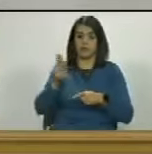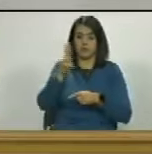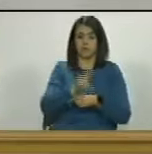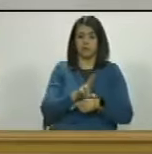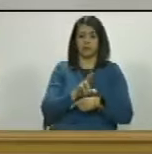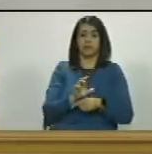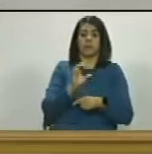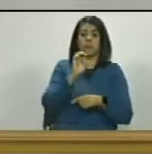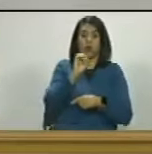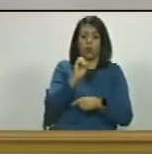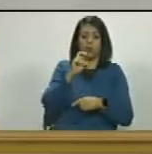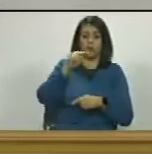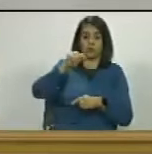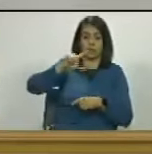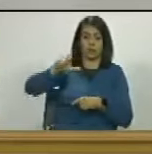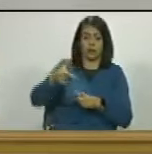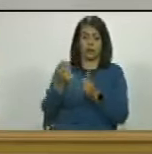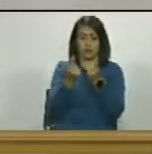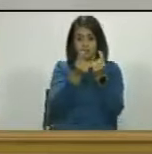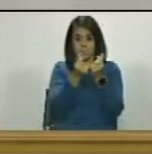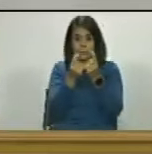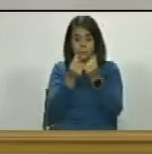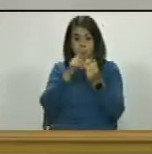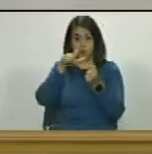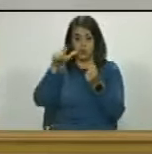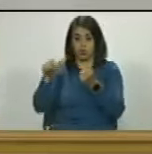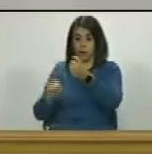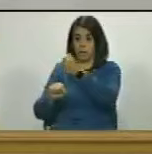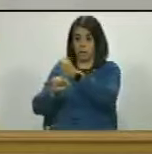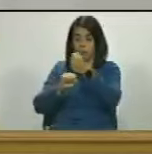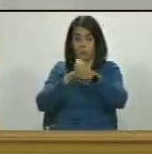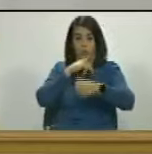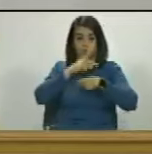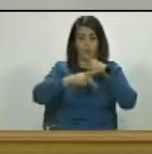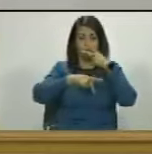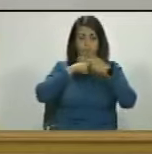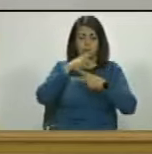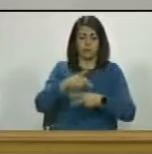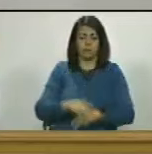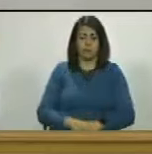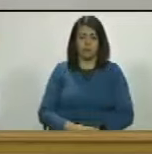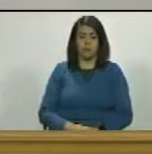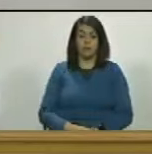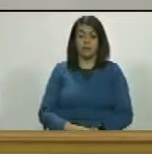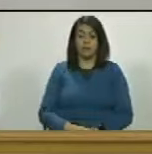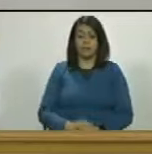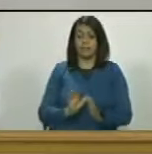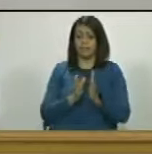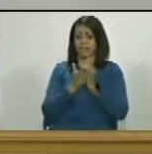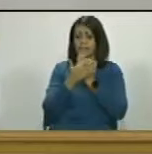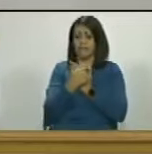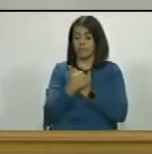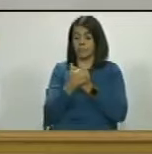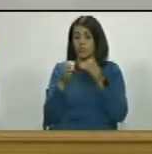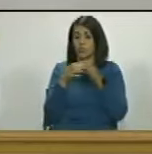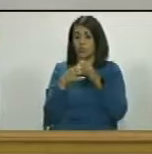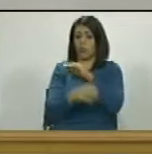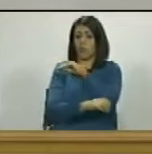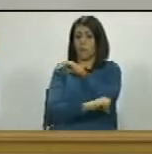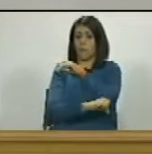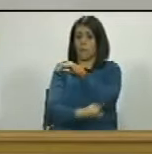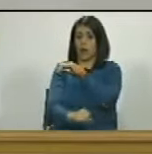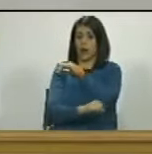llamadas ONG para financiar activistas políticos para financiar a las mafias y para financiar a los